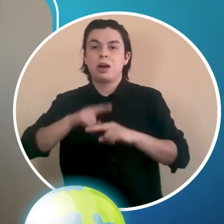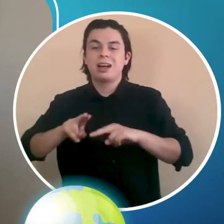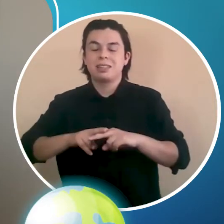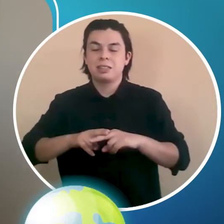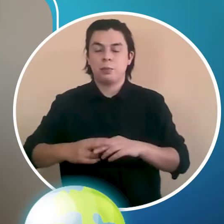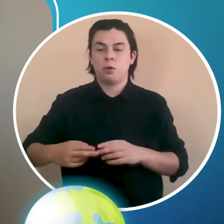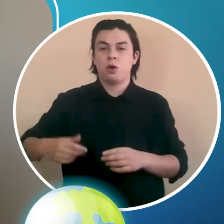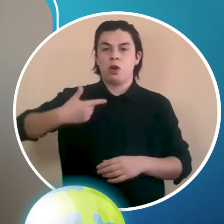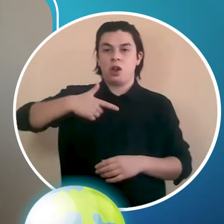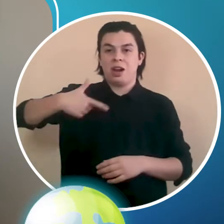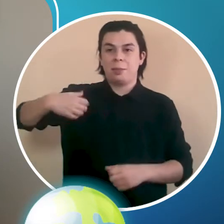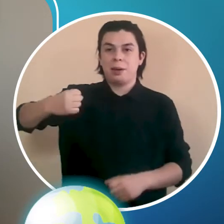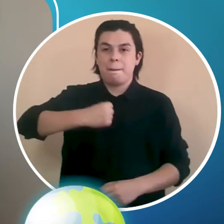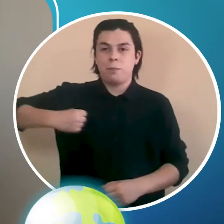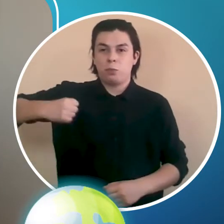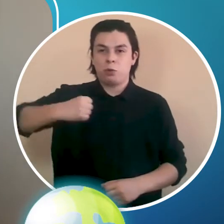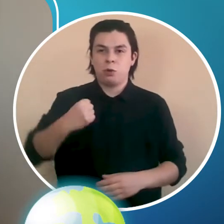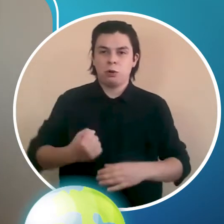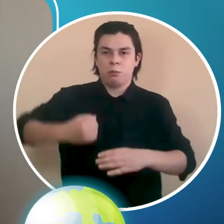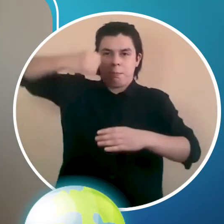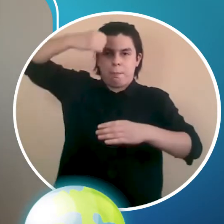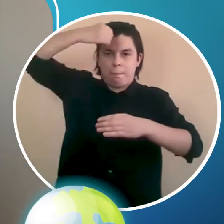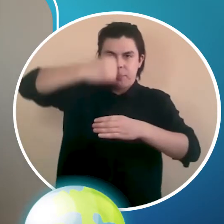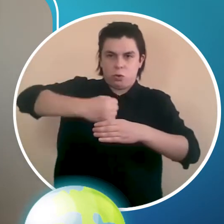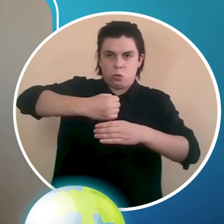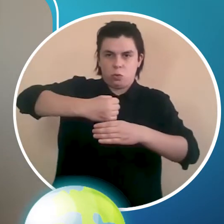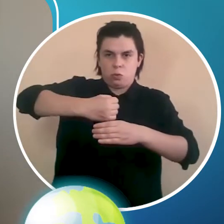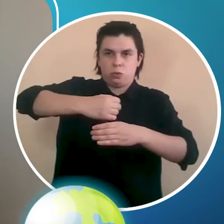paso es poder insertar nuestro sismo en nuestro vaso.